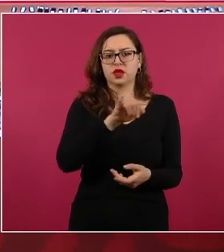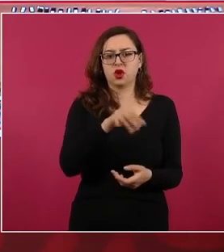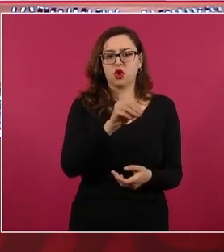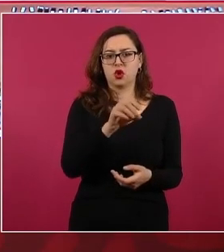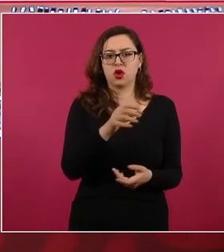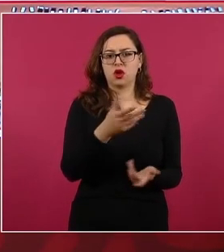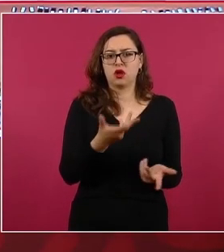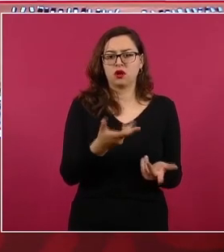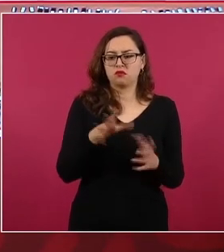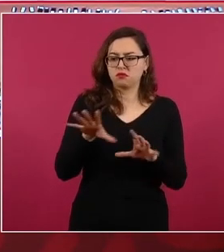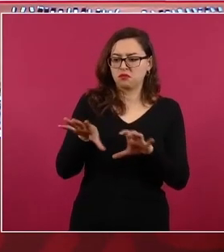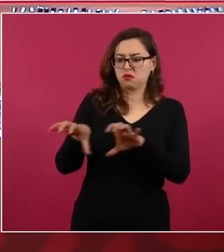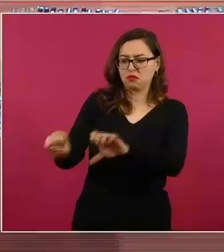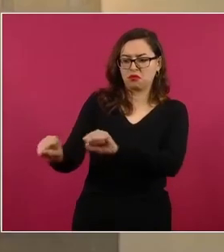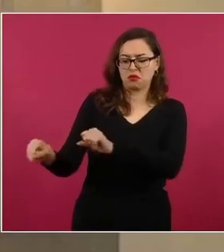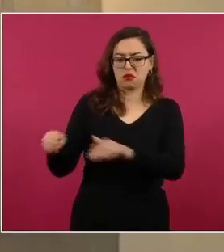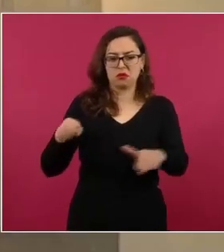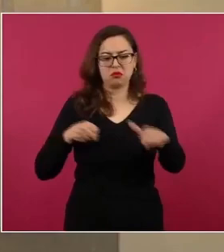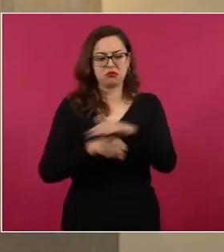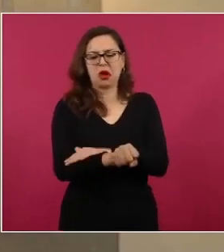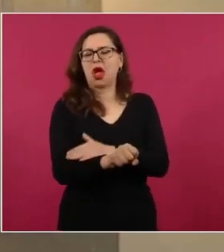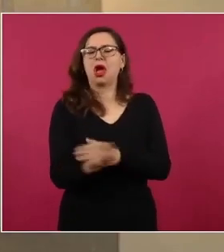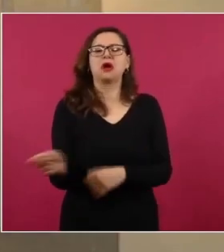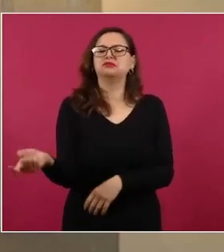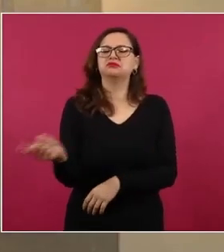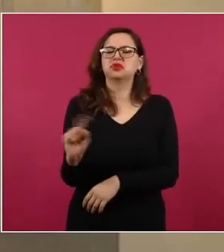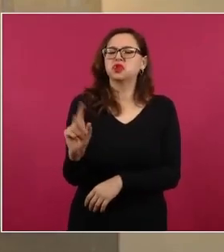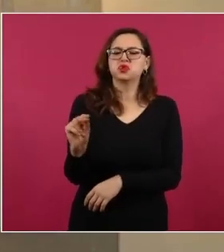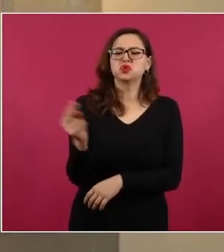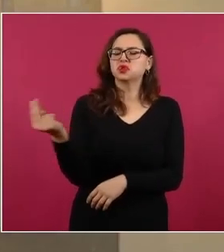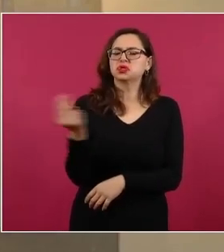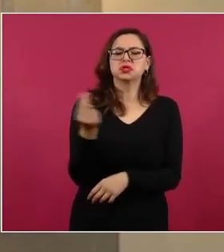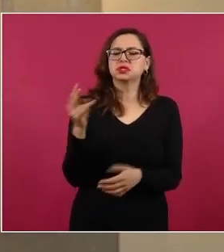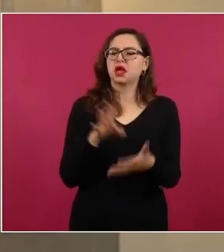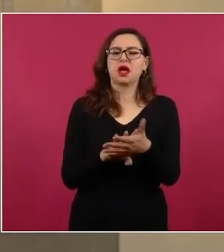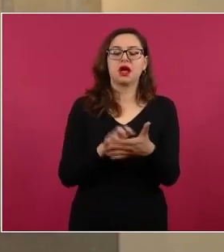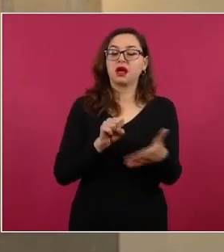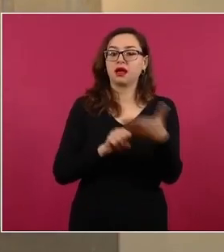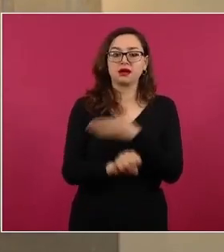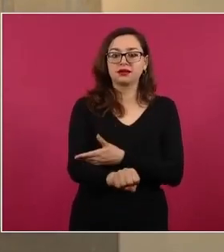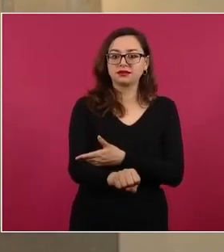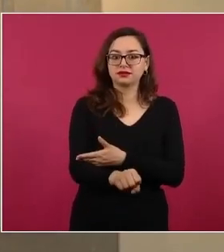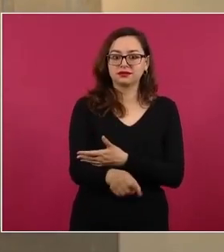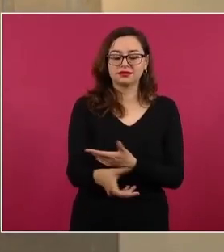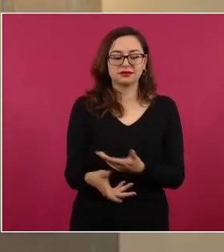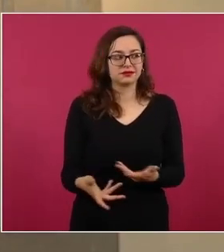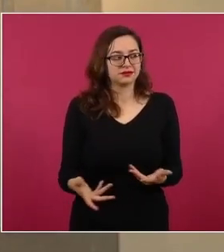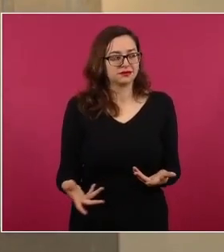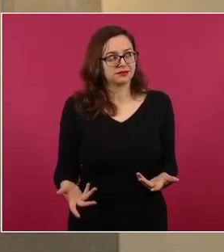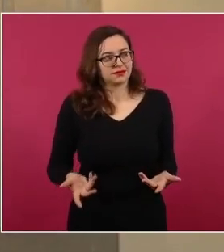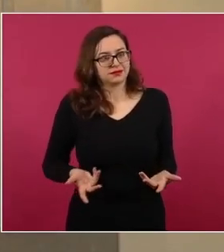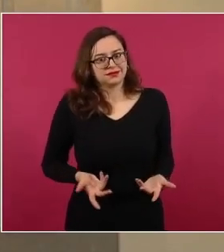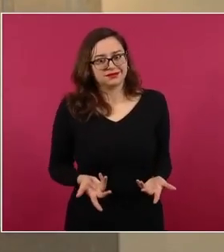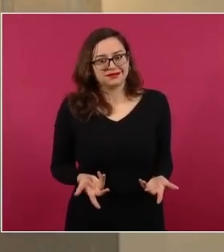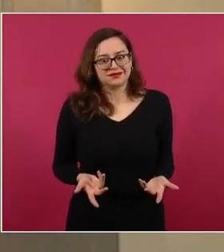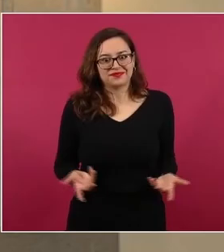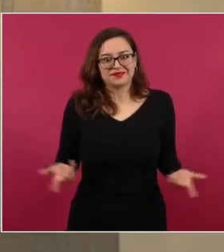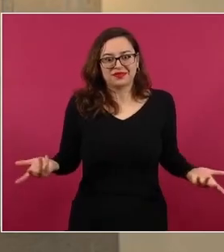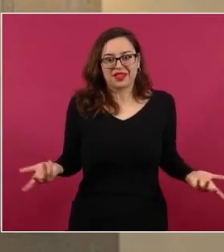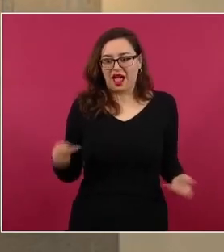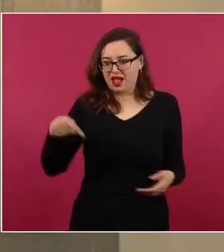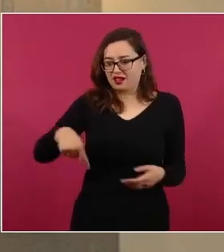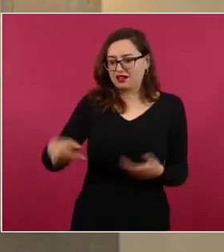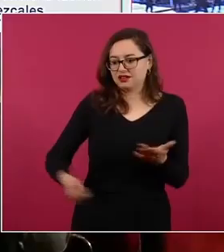determinó no vincular al proceso a la vaca, quien, siguiente, además de haber sido detenido en